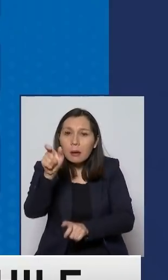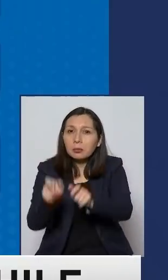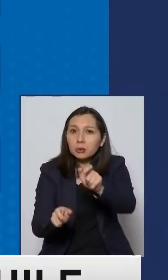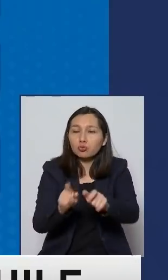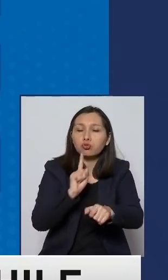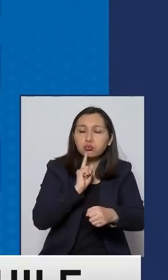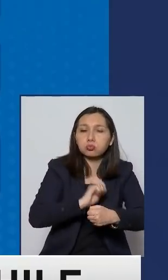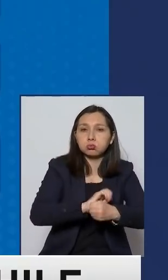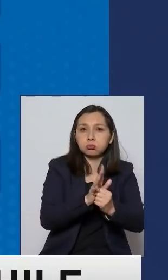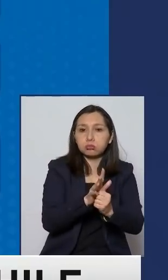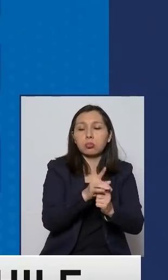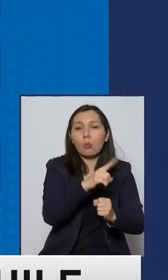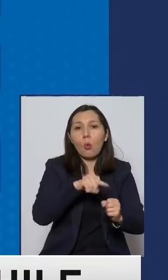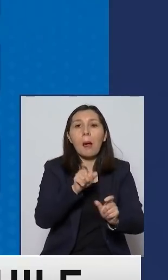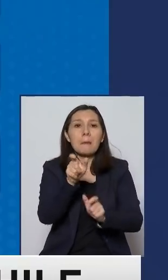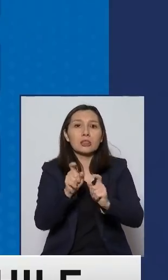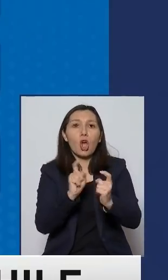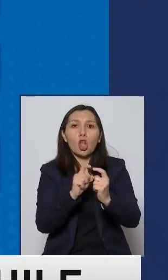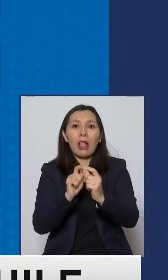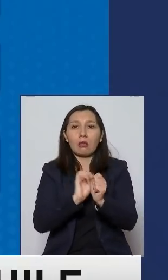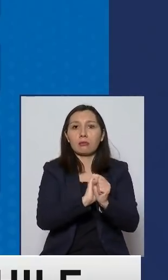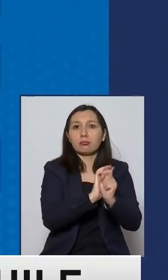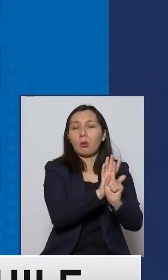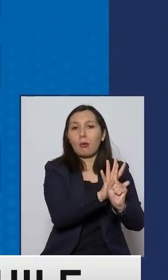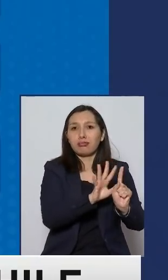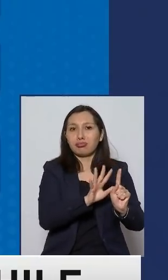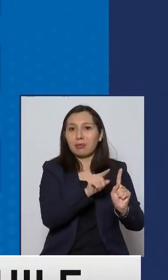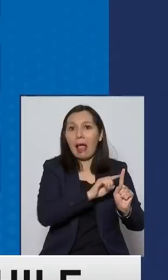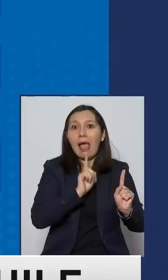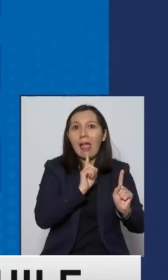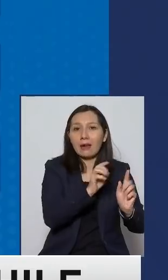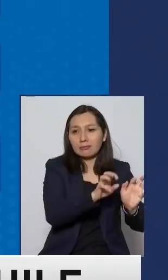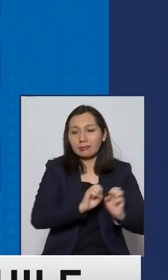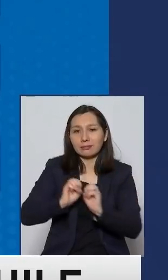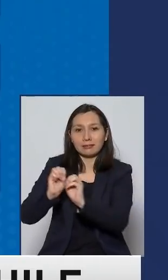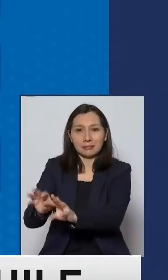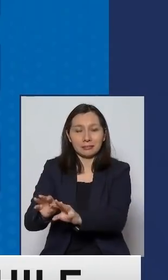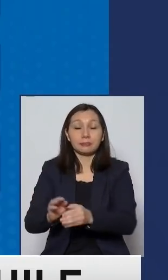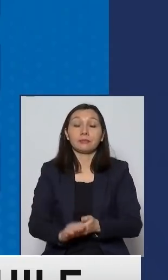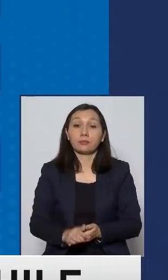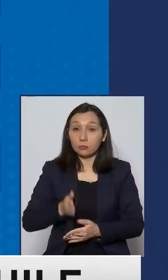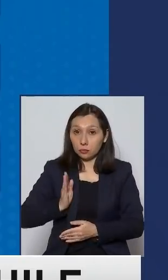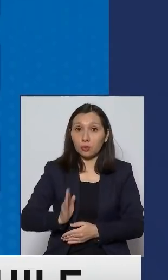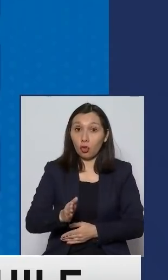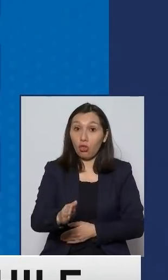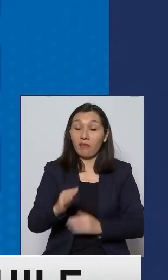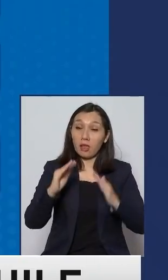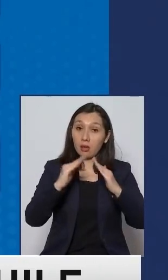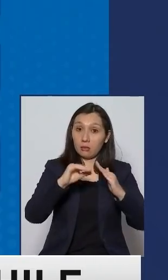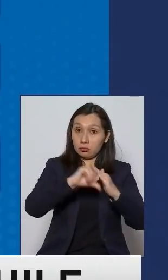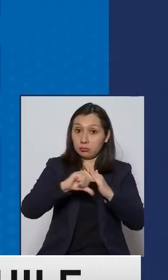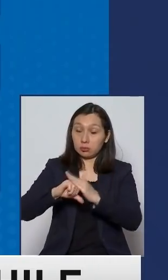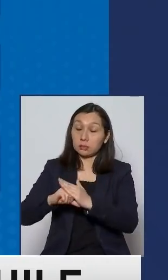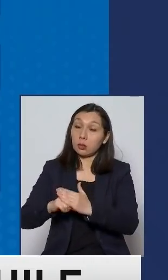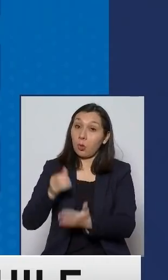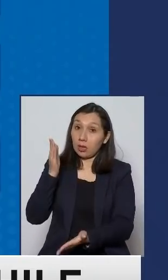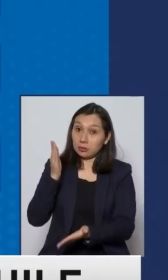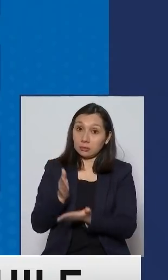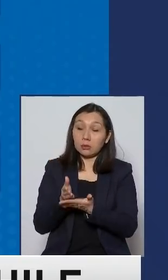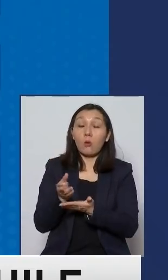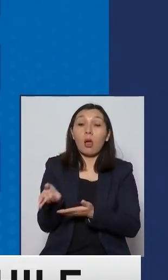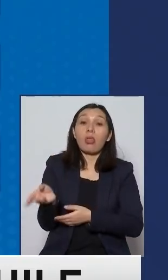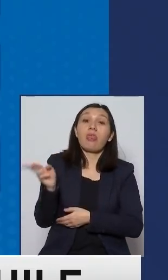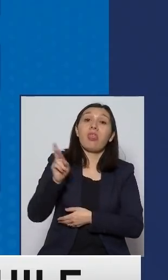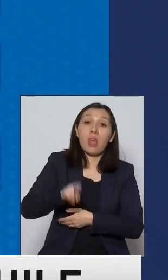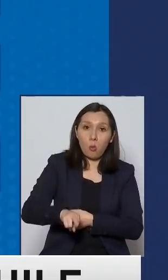casos y sus contactos mantienen la cuarentena estamos hablando de una medida que se renueva